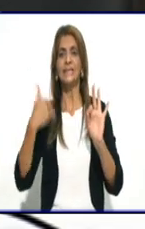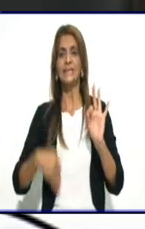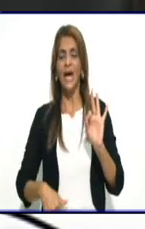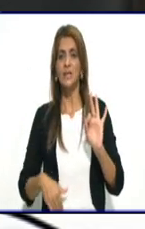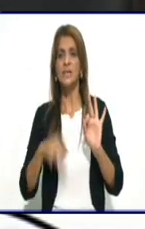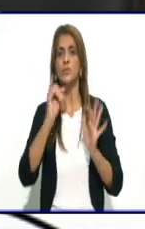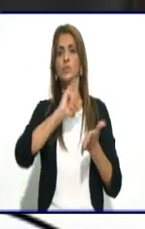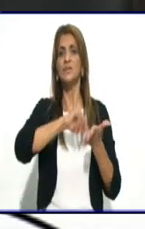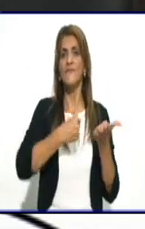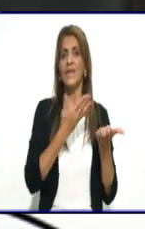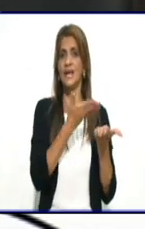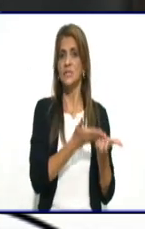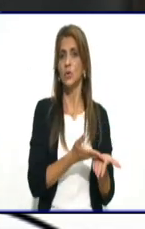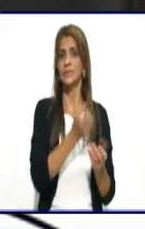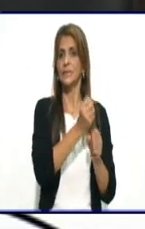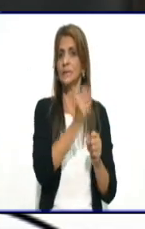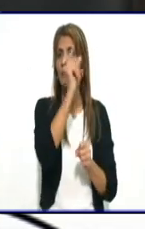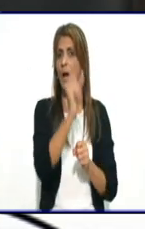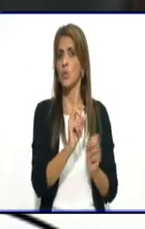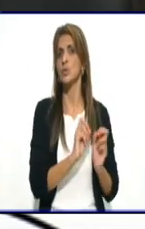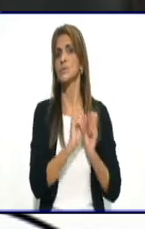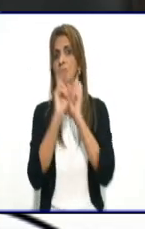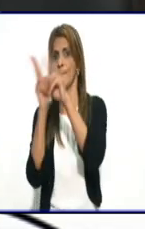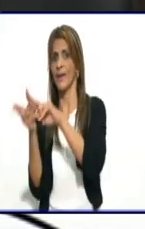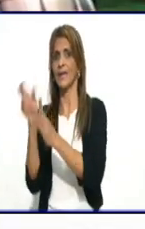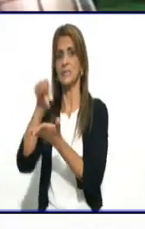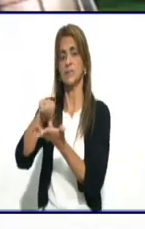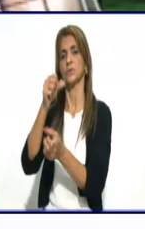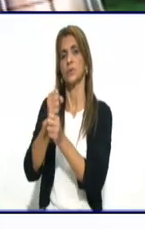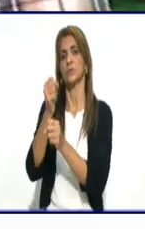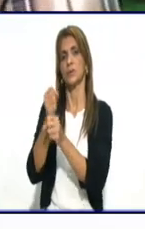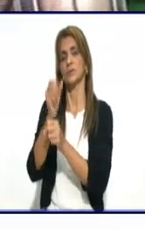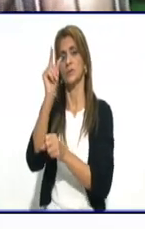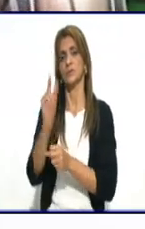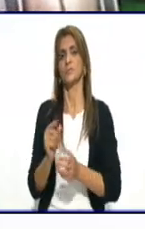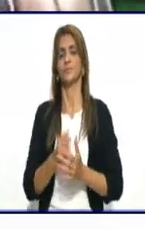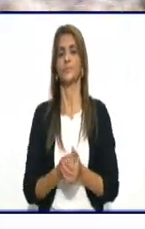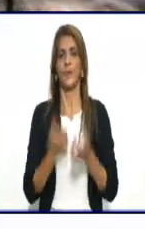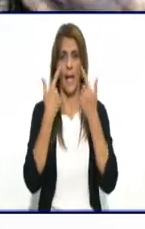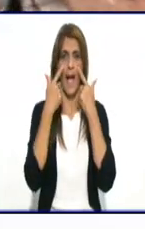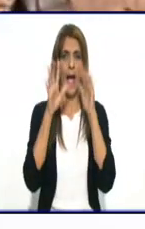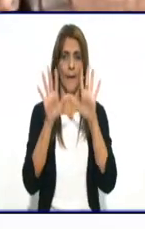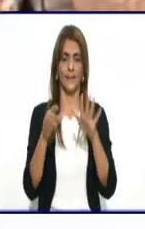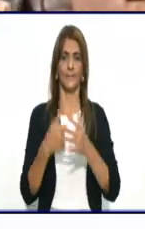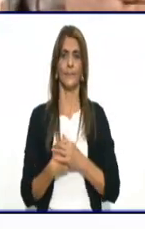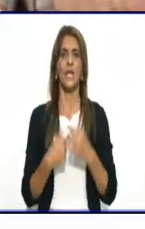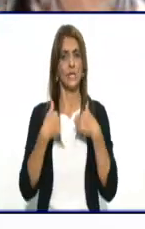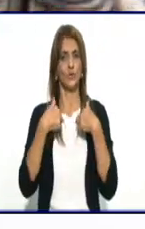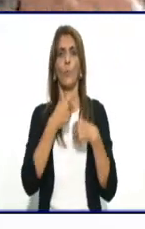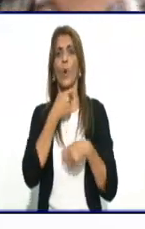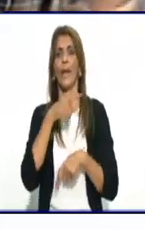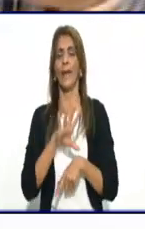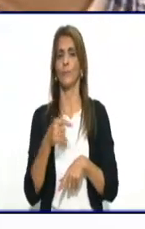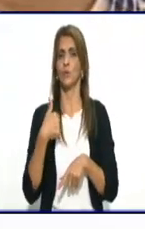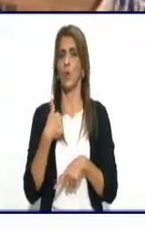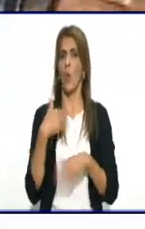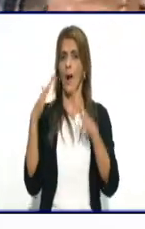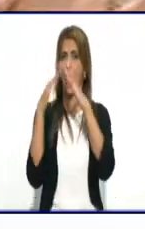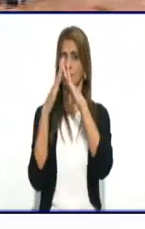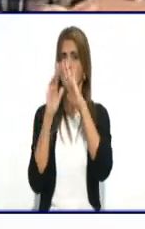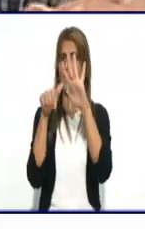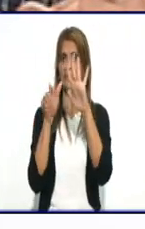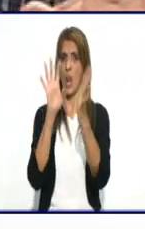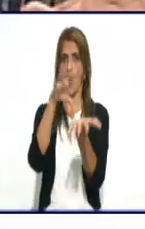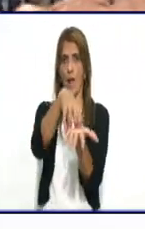esa justificación a su centro de trabajo. Ven acá, Isabel. Yo vivo en este lugar. Este lugar donde yo